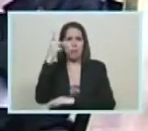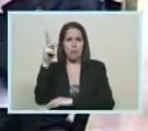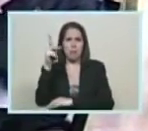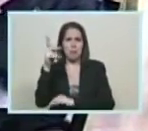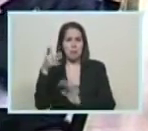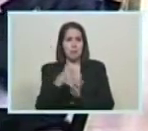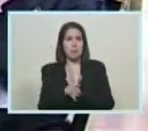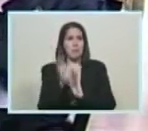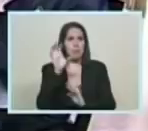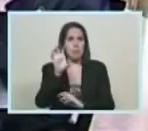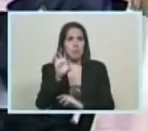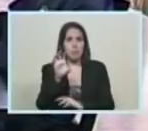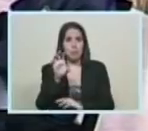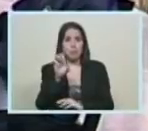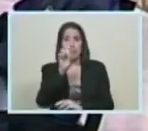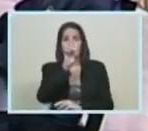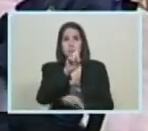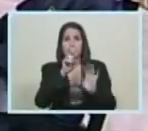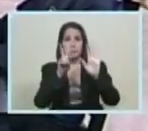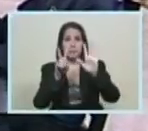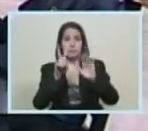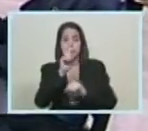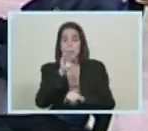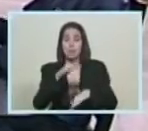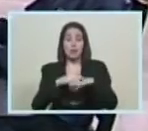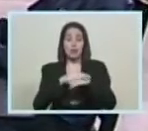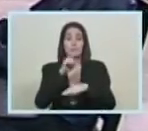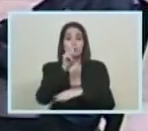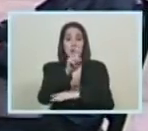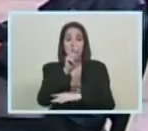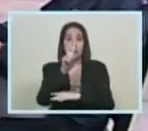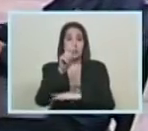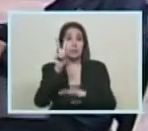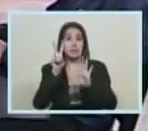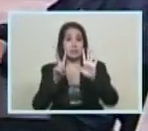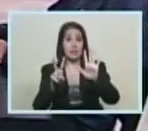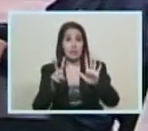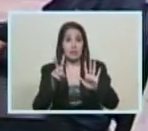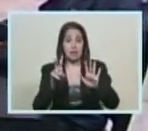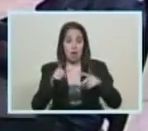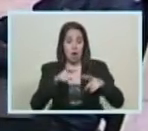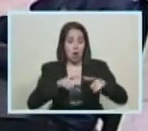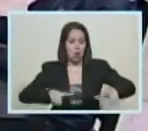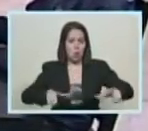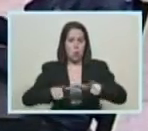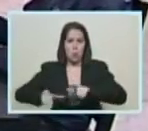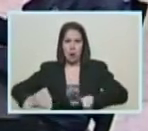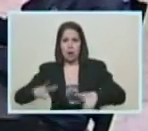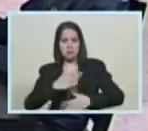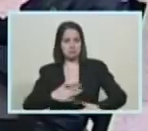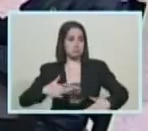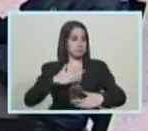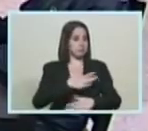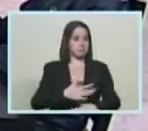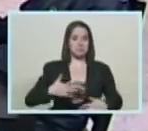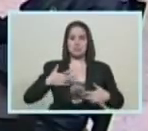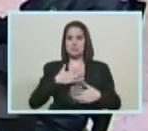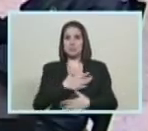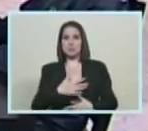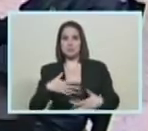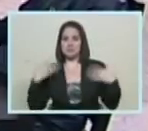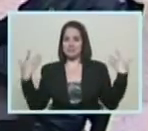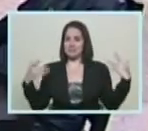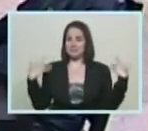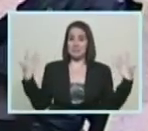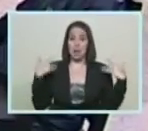más de 127 puntos de espacios para el disfrute. A nivel